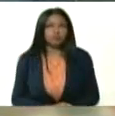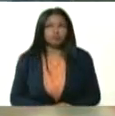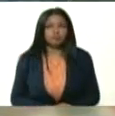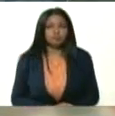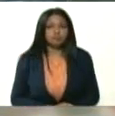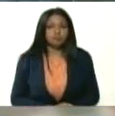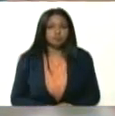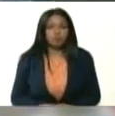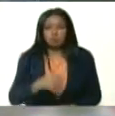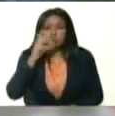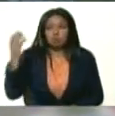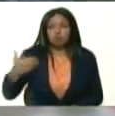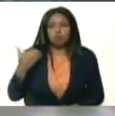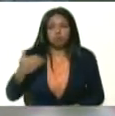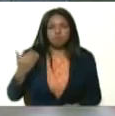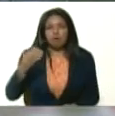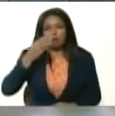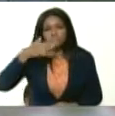perjuicio de tu pueblo.